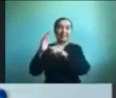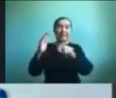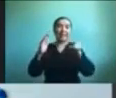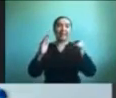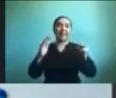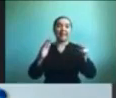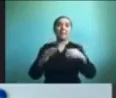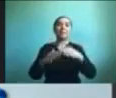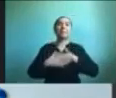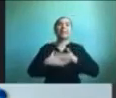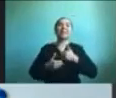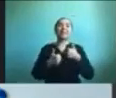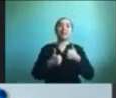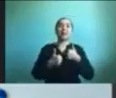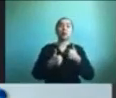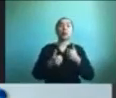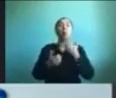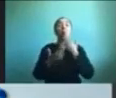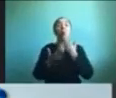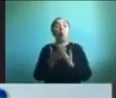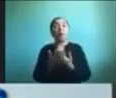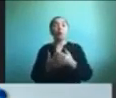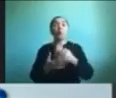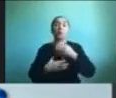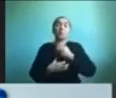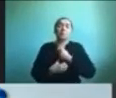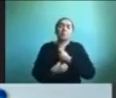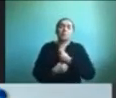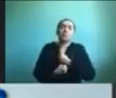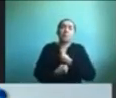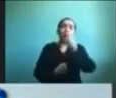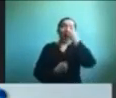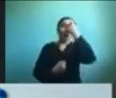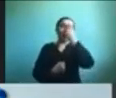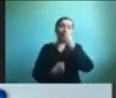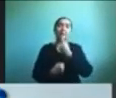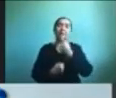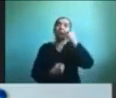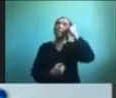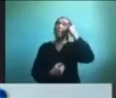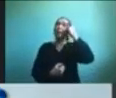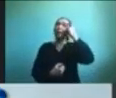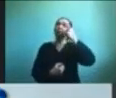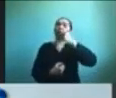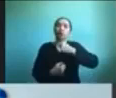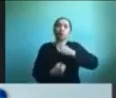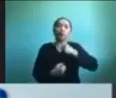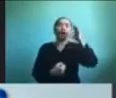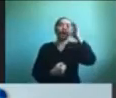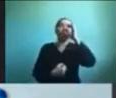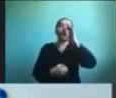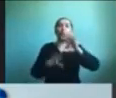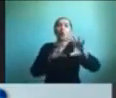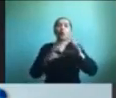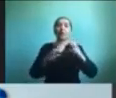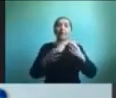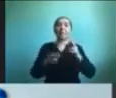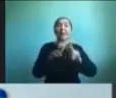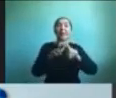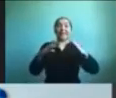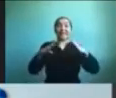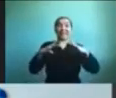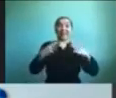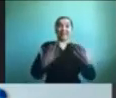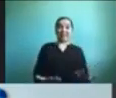sentimos tan bien cuando estamos con mucha angustia o cuando estamos tristes. Recuerden que realizar una acción que nos hace sentir bien